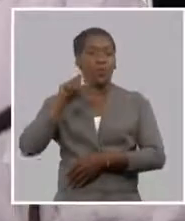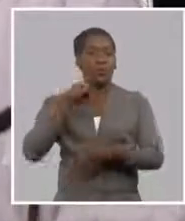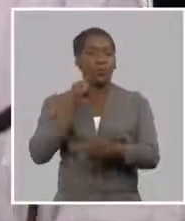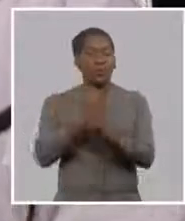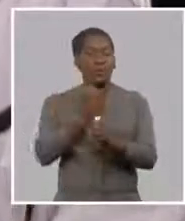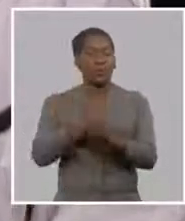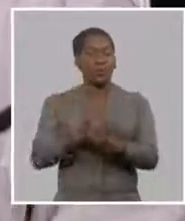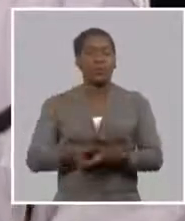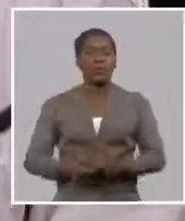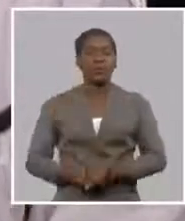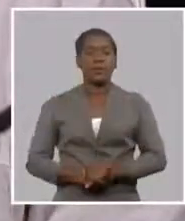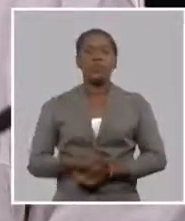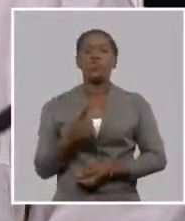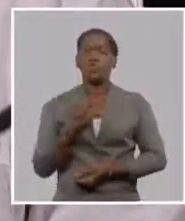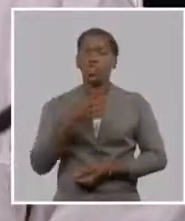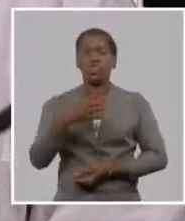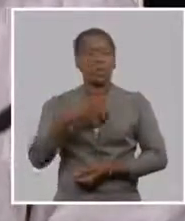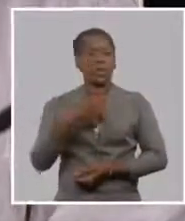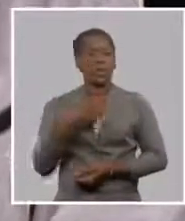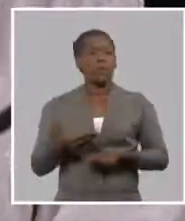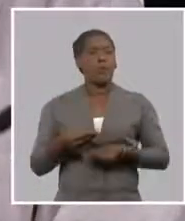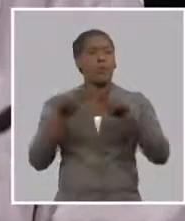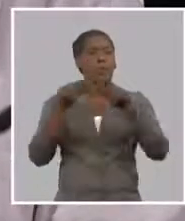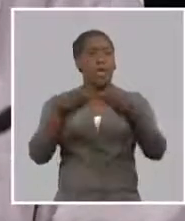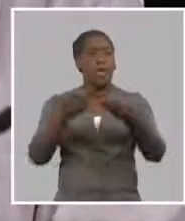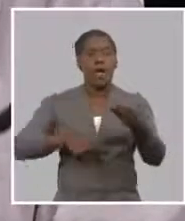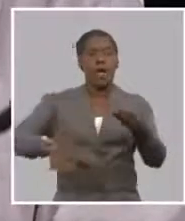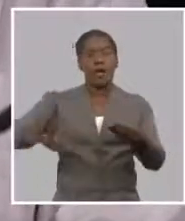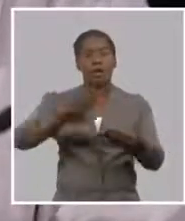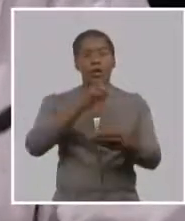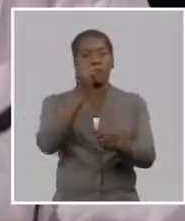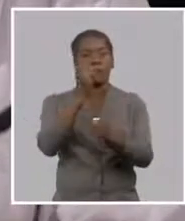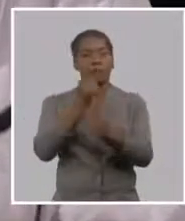en condiciones de ofertar a todos nuestros asegurados por lo tanto